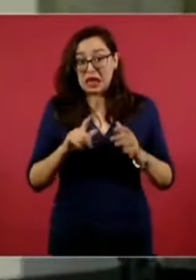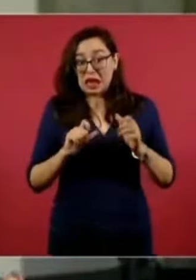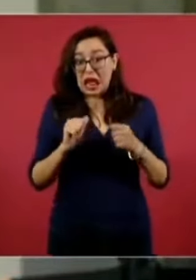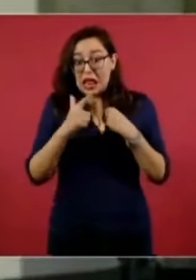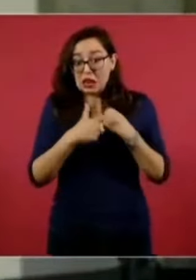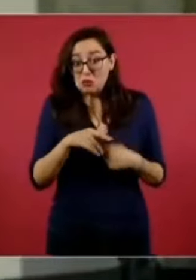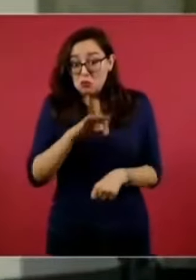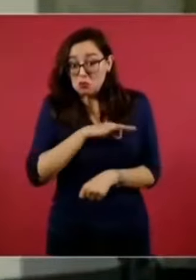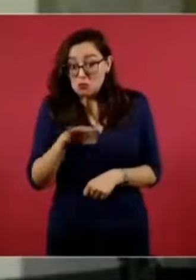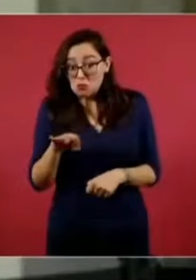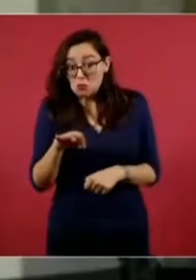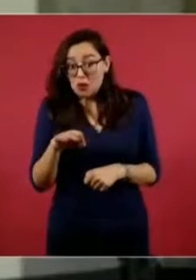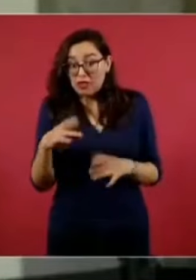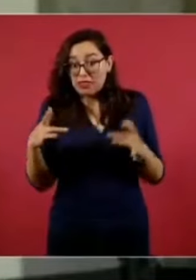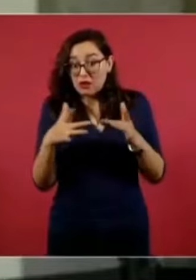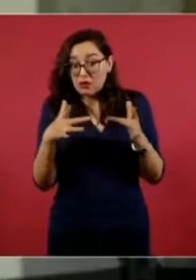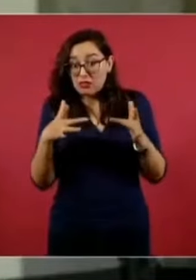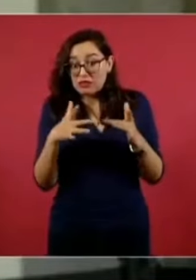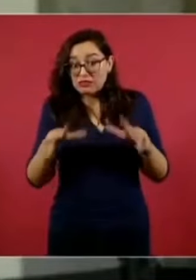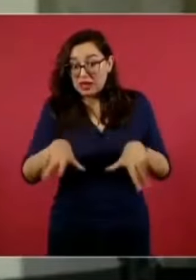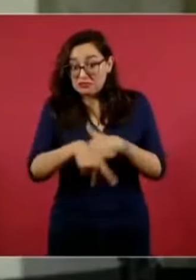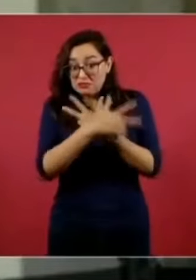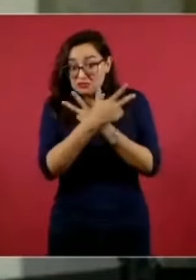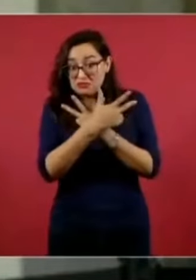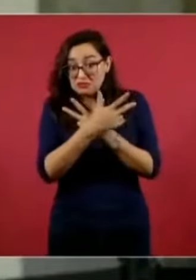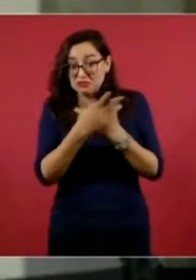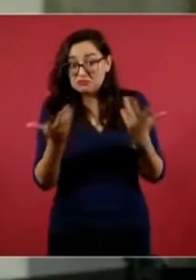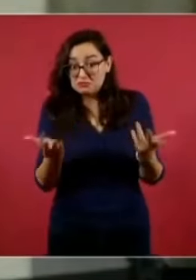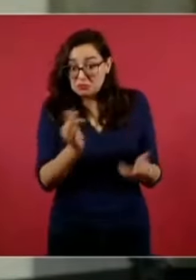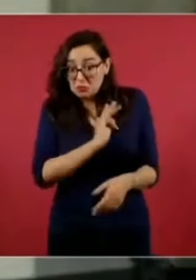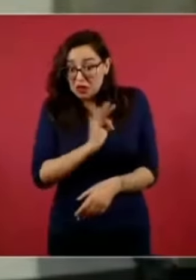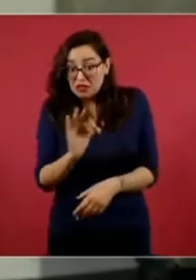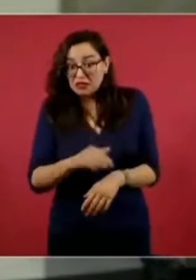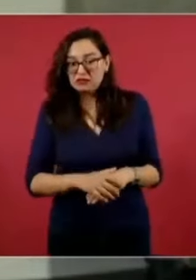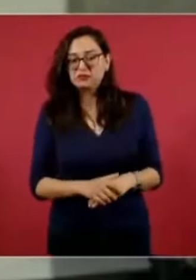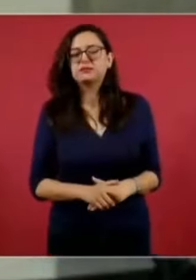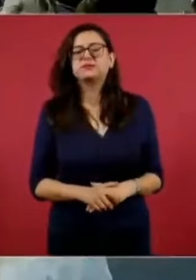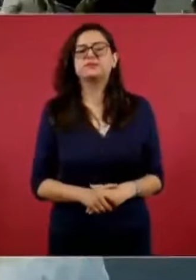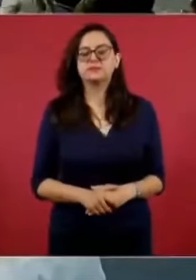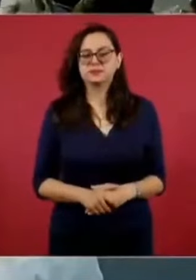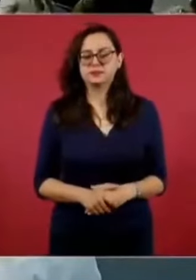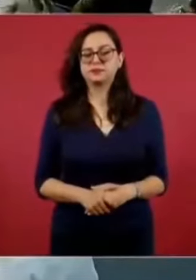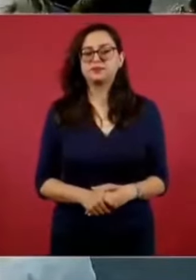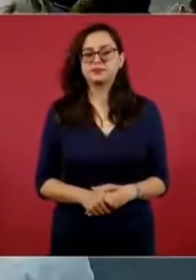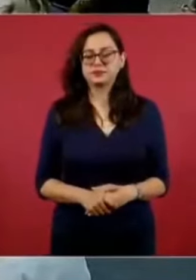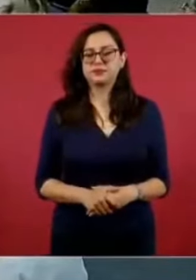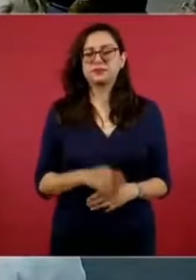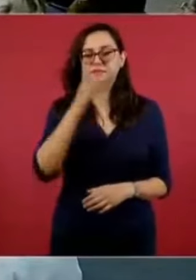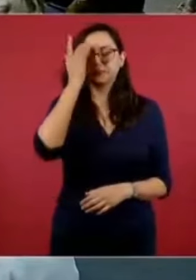planeado o cuándo podría estar. Sí, no va a haber